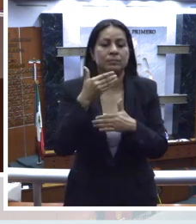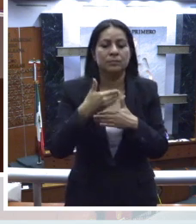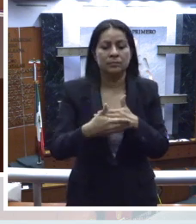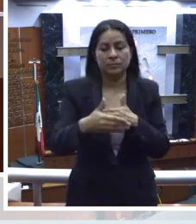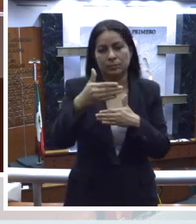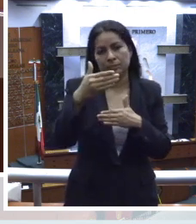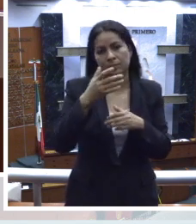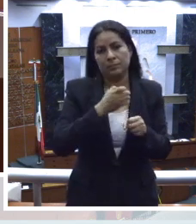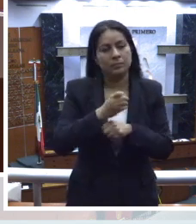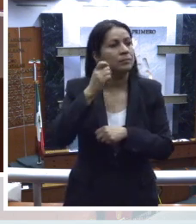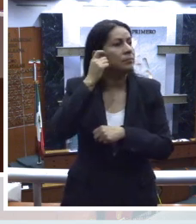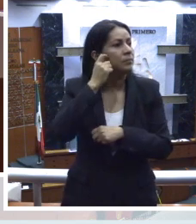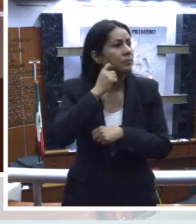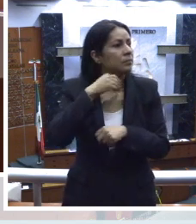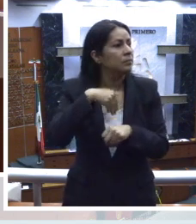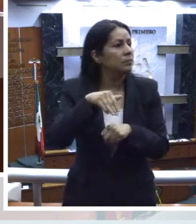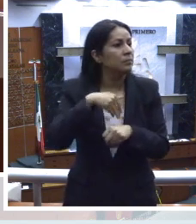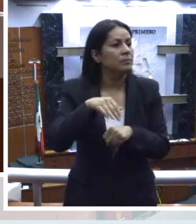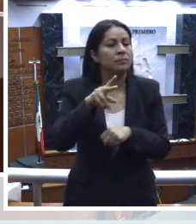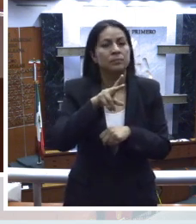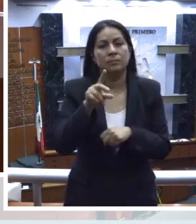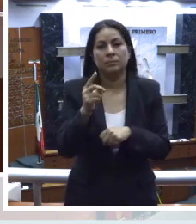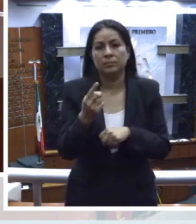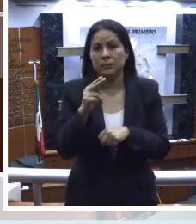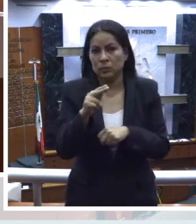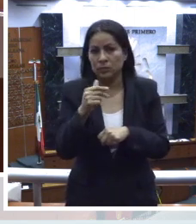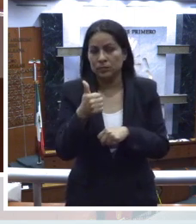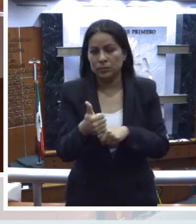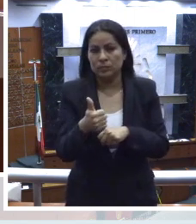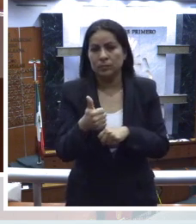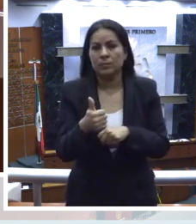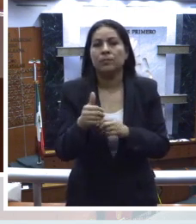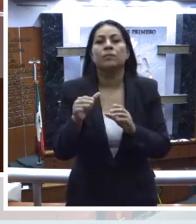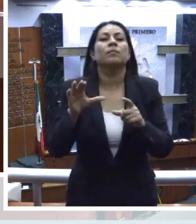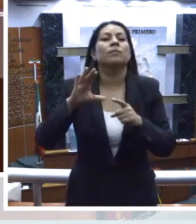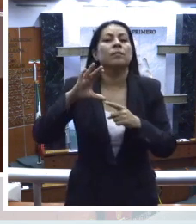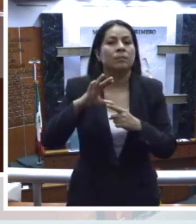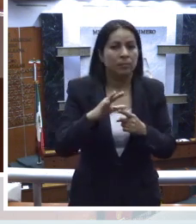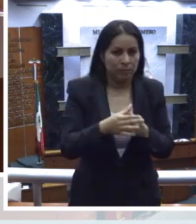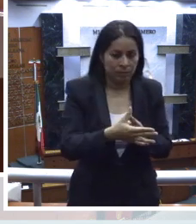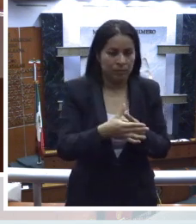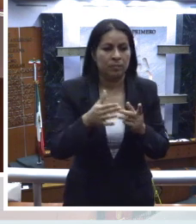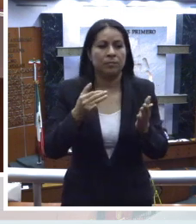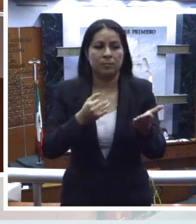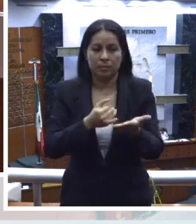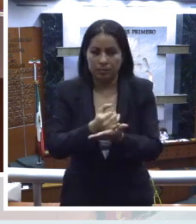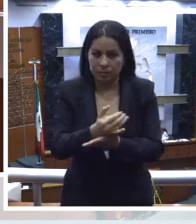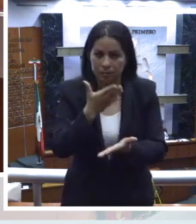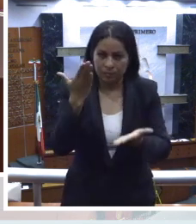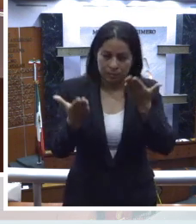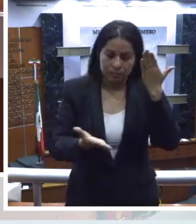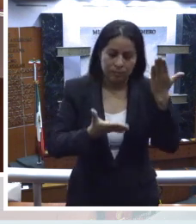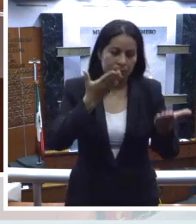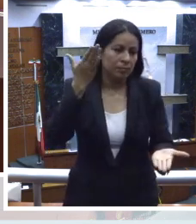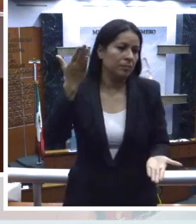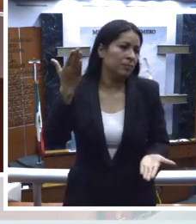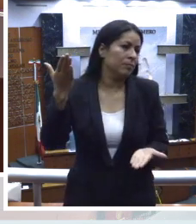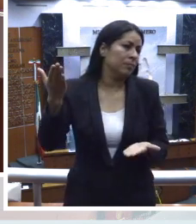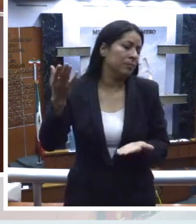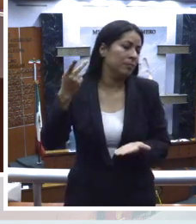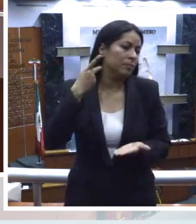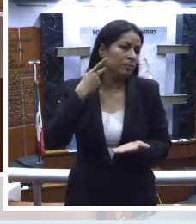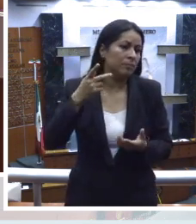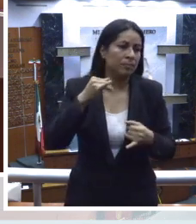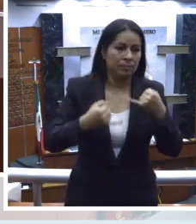Poder Legislativo del Estado de Guerrero, número 286, la Comisión Legislativa Ordinaria de Estudios Constitucionales y